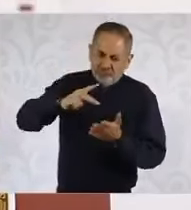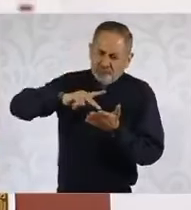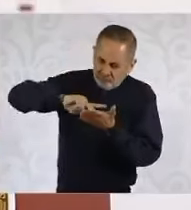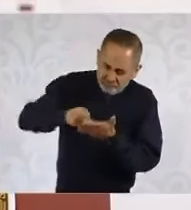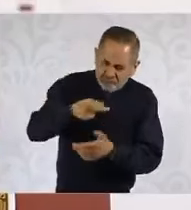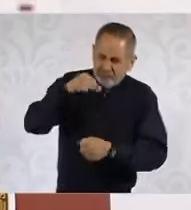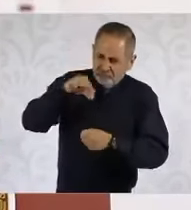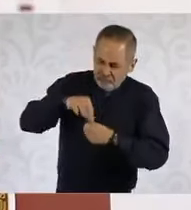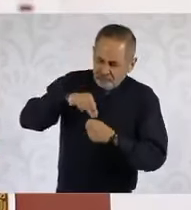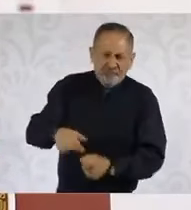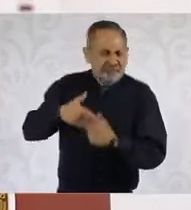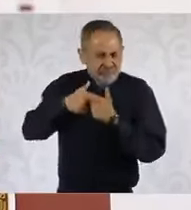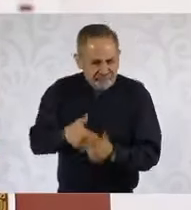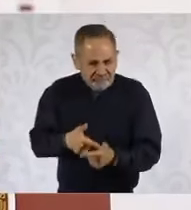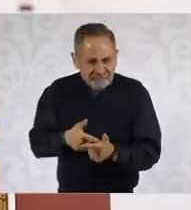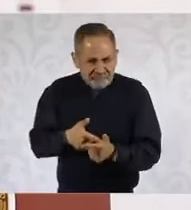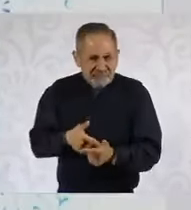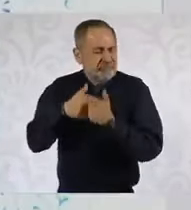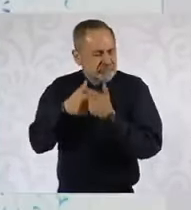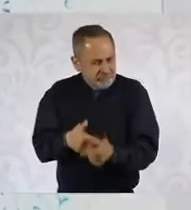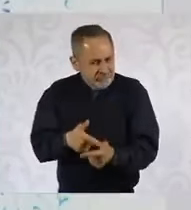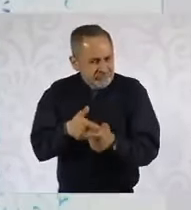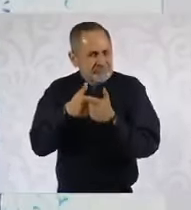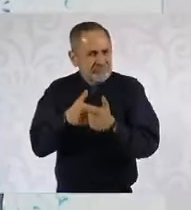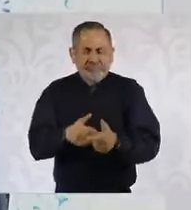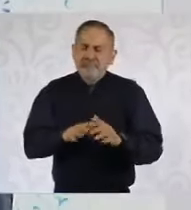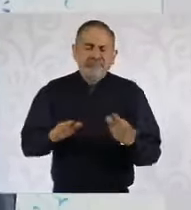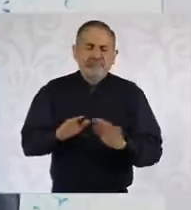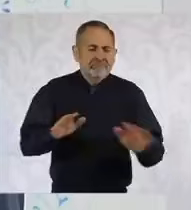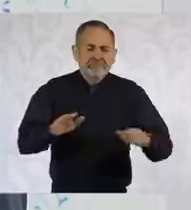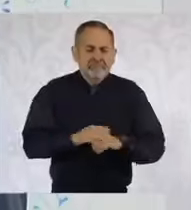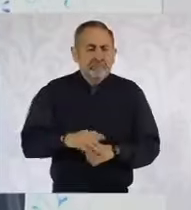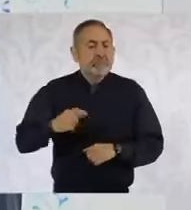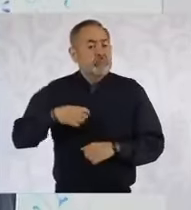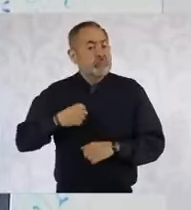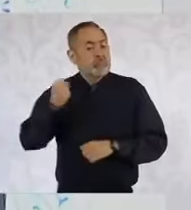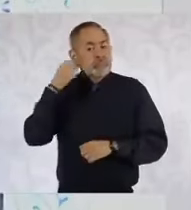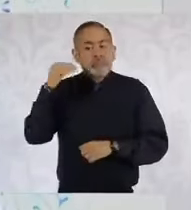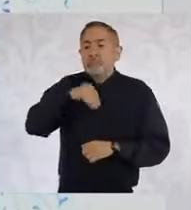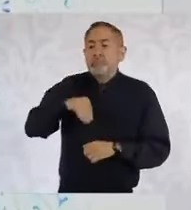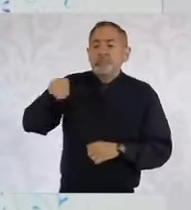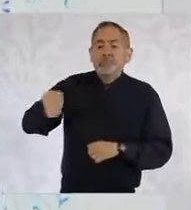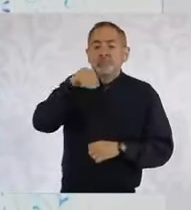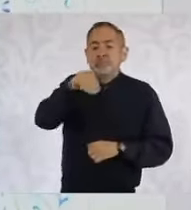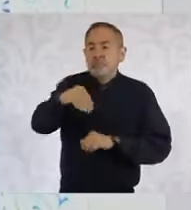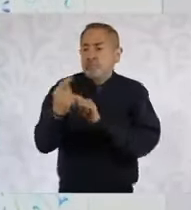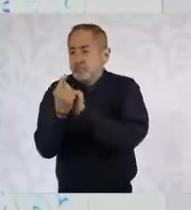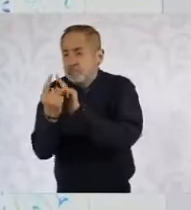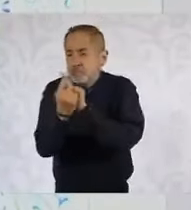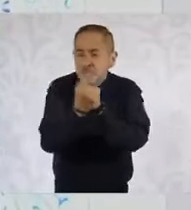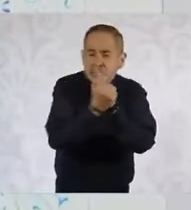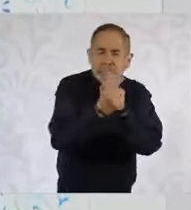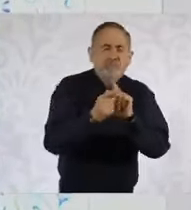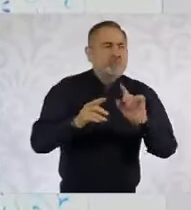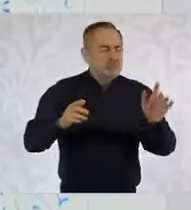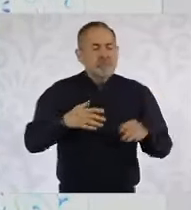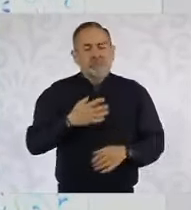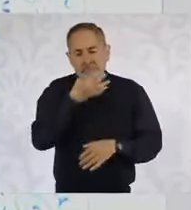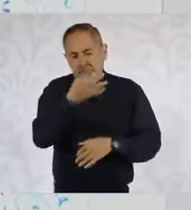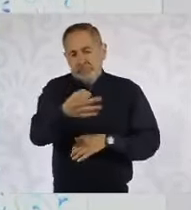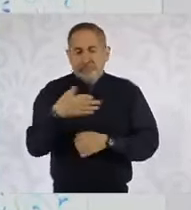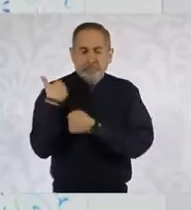toda la campaña lo estuvimos escuchando por parte de la ciudadanía. Entonces, se va a enviar el próximo año